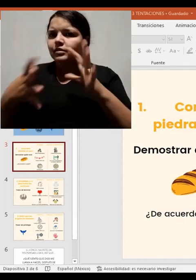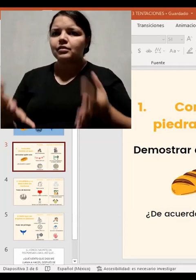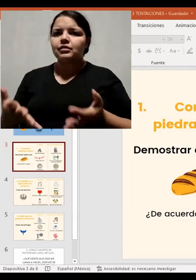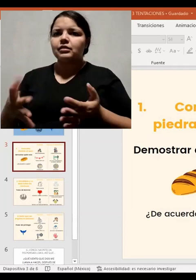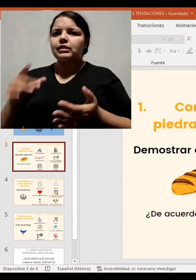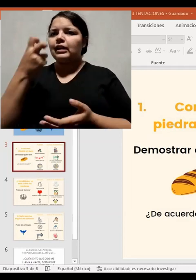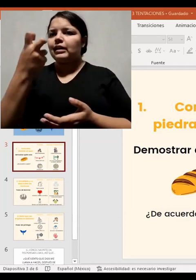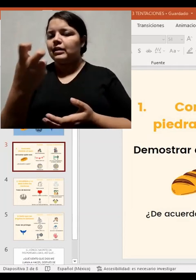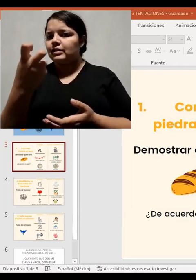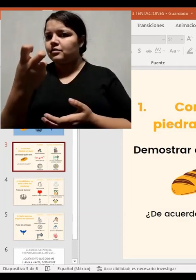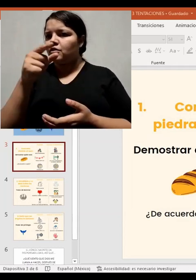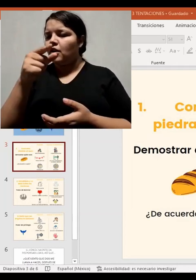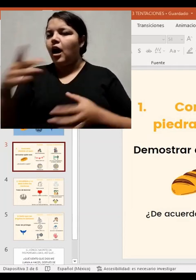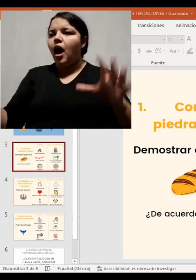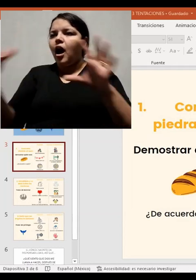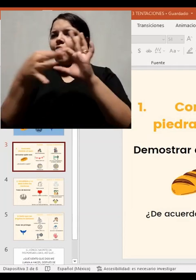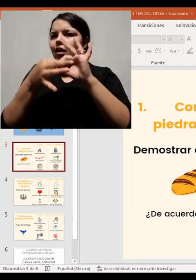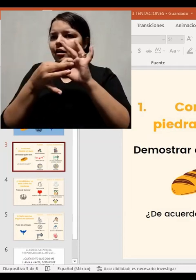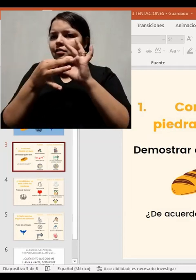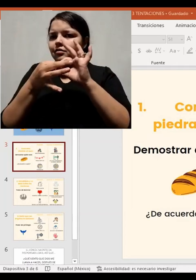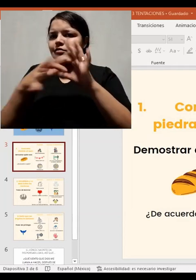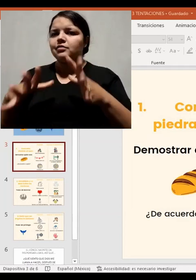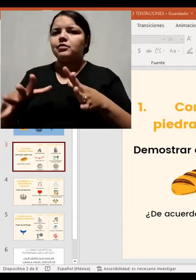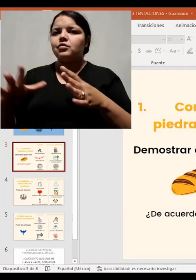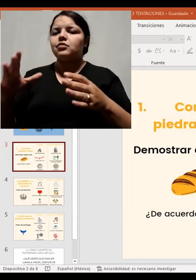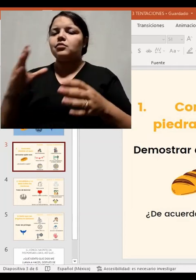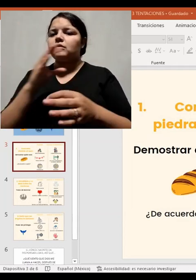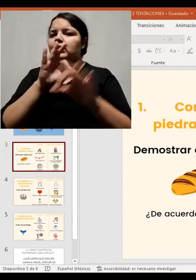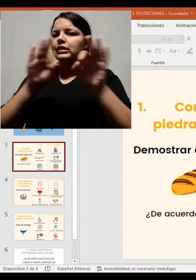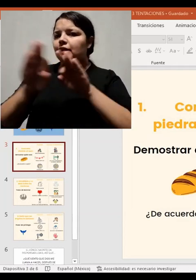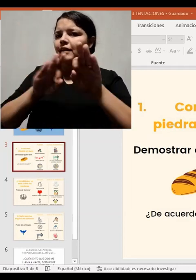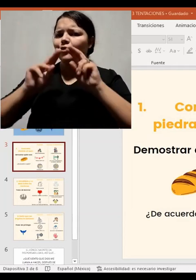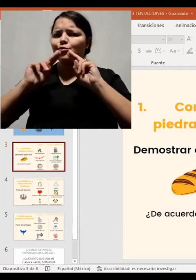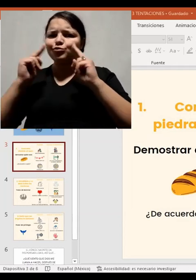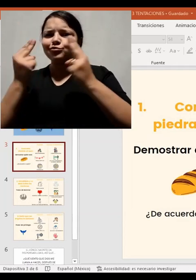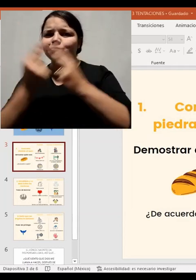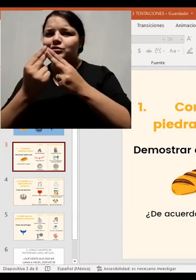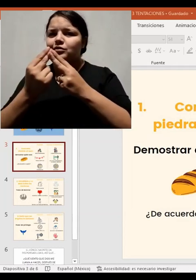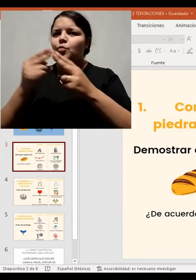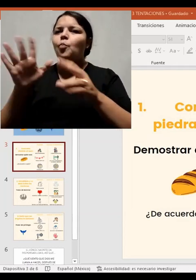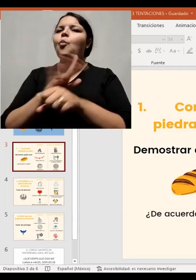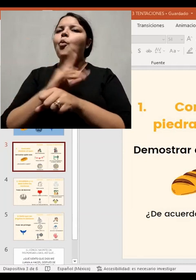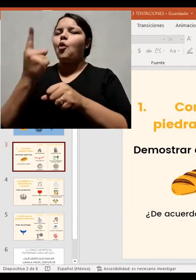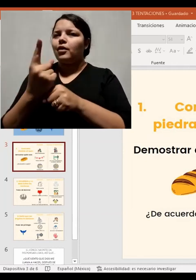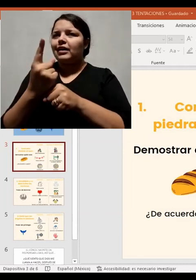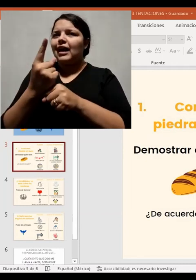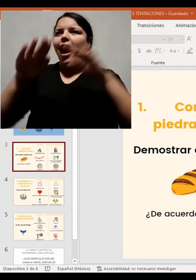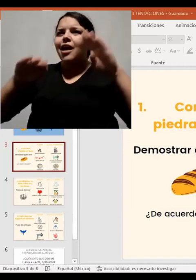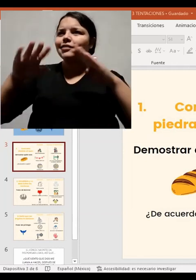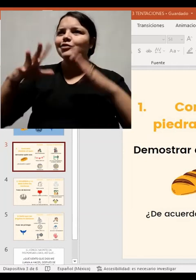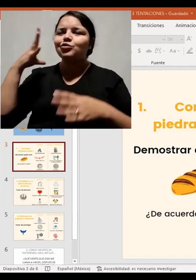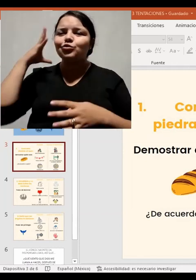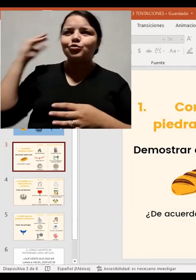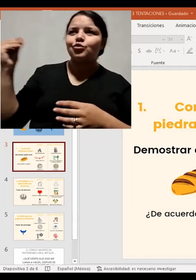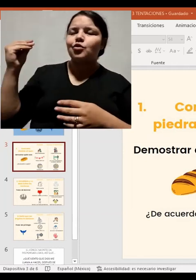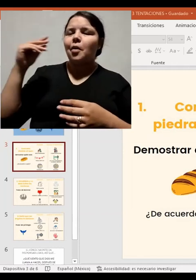hacer algo juntos, ¿sí? Me encanta porque esta es la verdadera inclusión. Solamente contratar personas, por